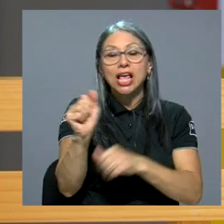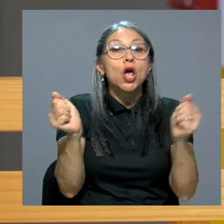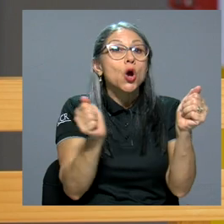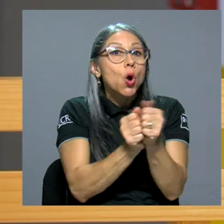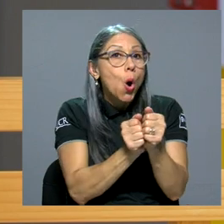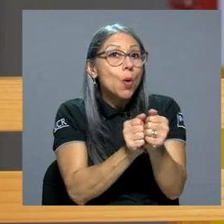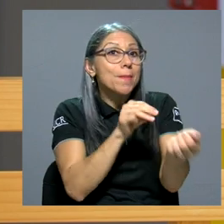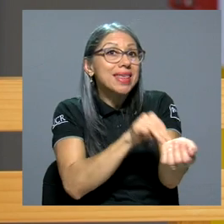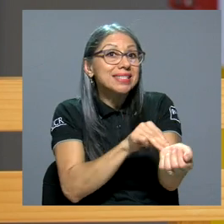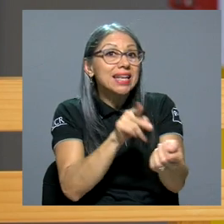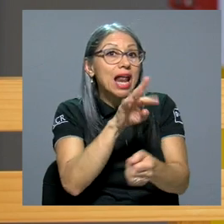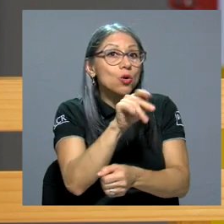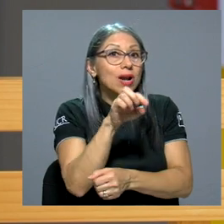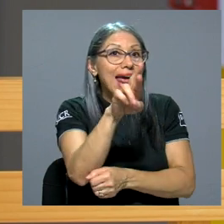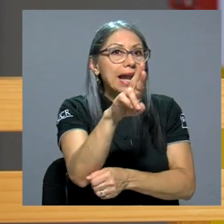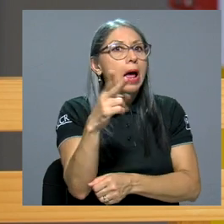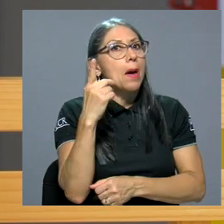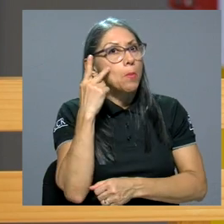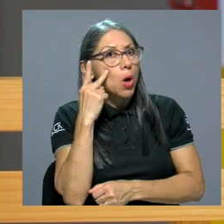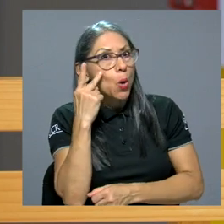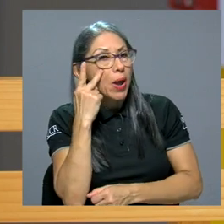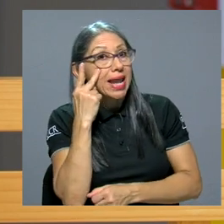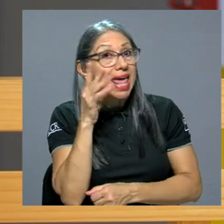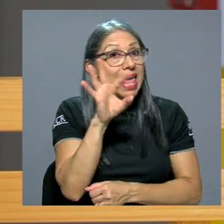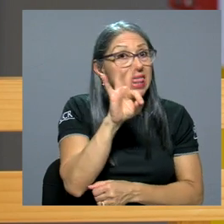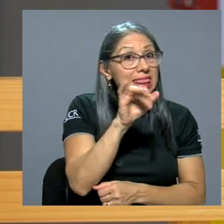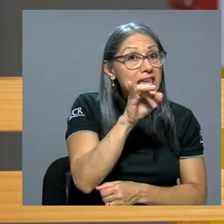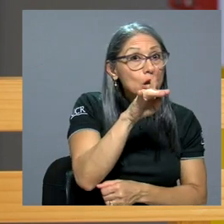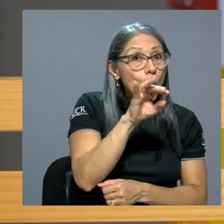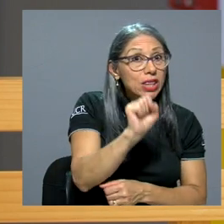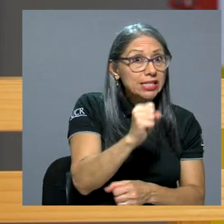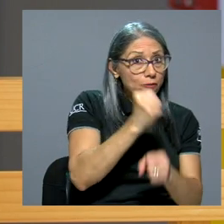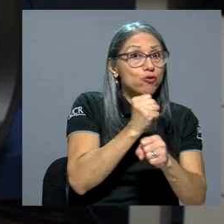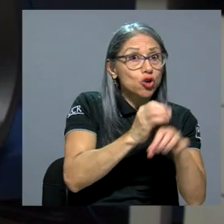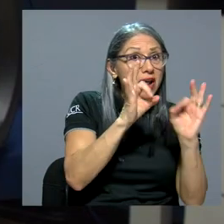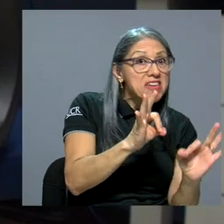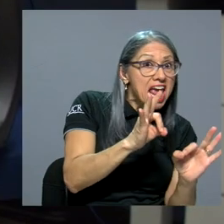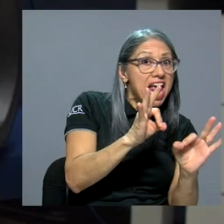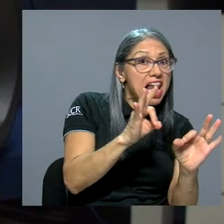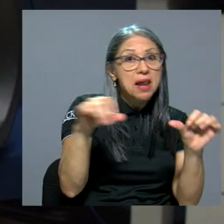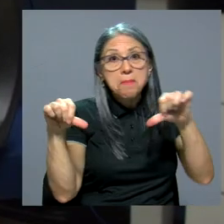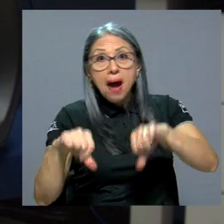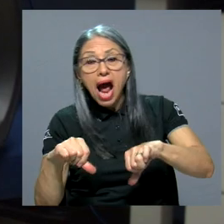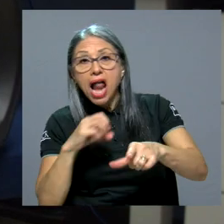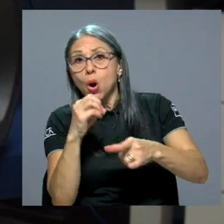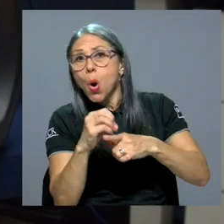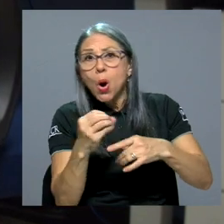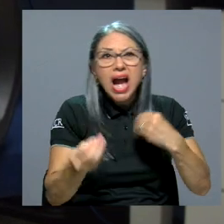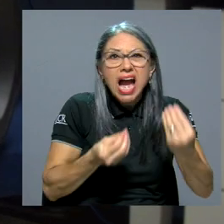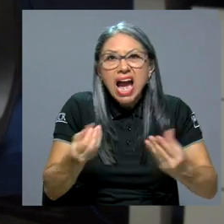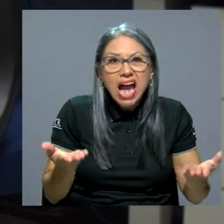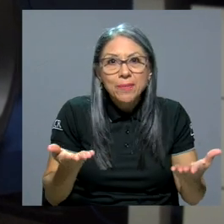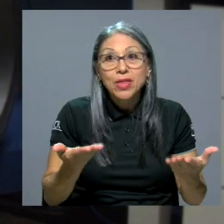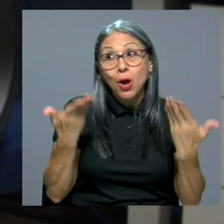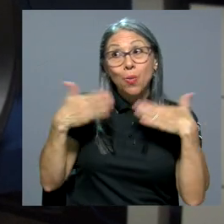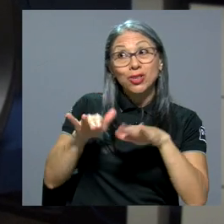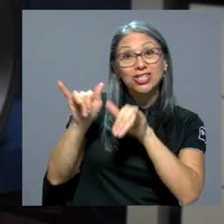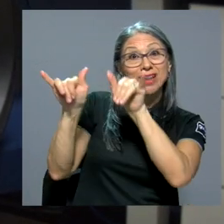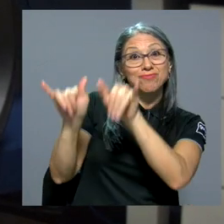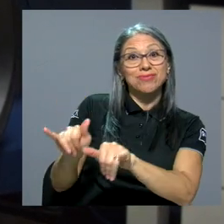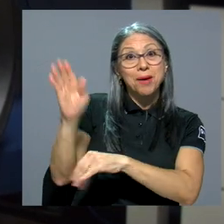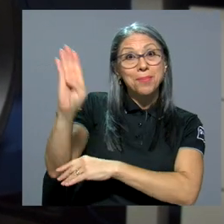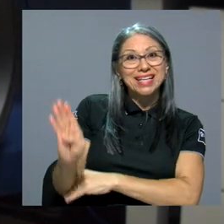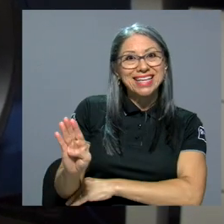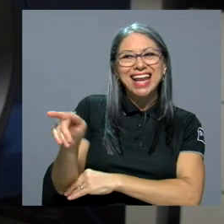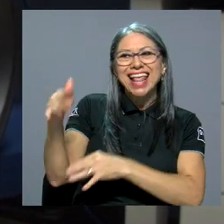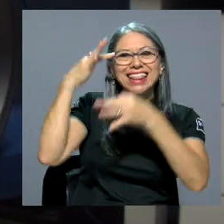puedo ver cómo me funciona una tiroides, si funciona bien, si funciona mal, si no está funcionando. Una vez estando en Brasil, el Dr. Gutiérrez decidió